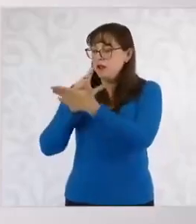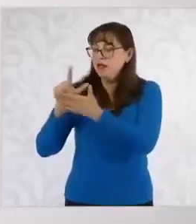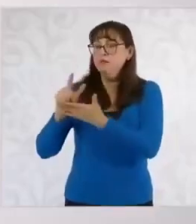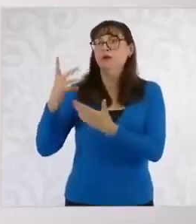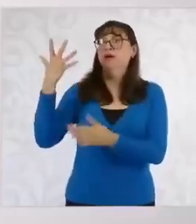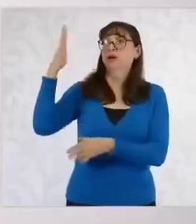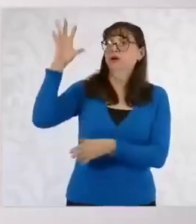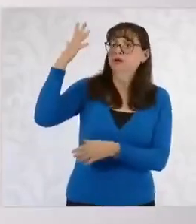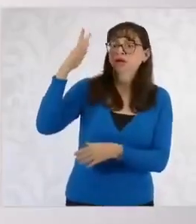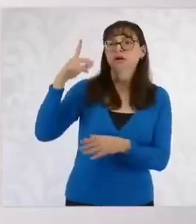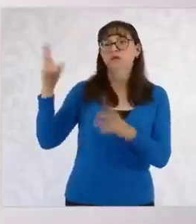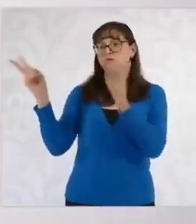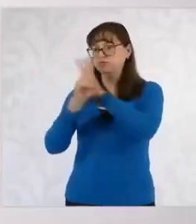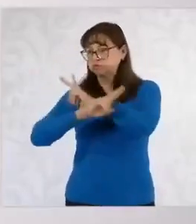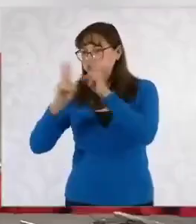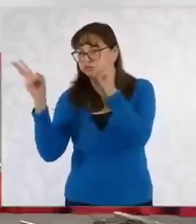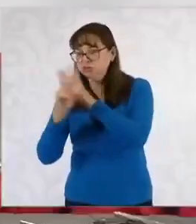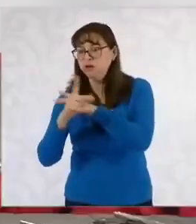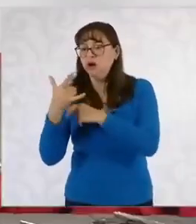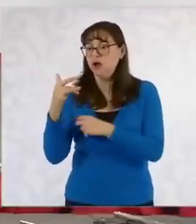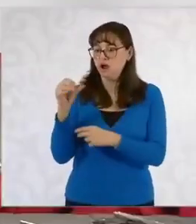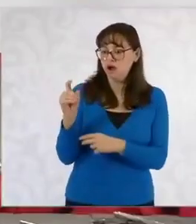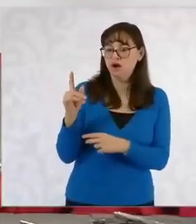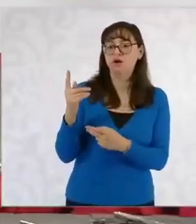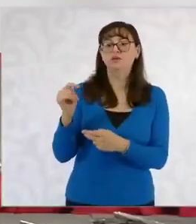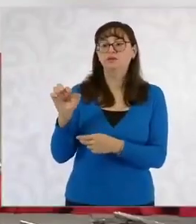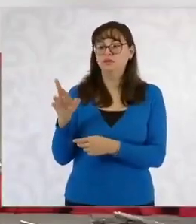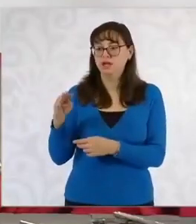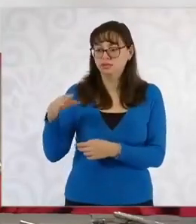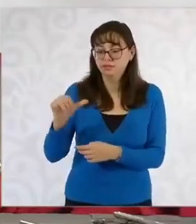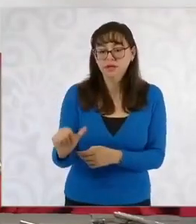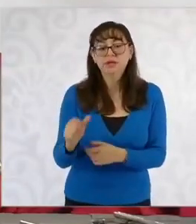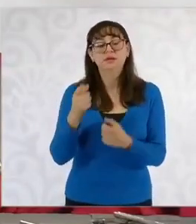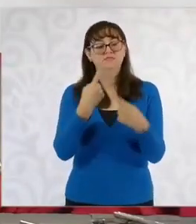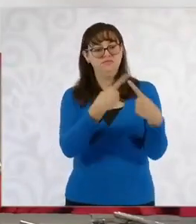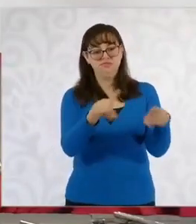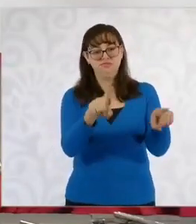solar, eólica, geotermia, hidrógeno verde, entre otros.